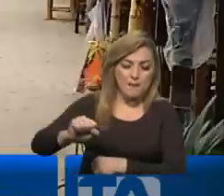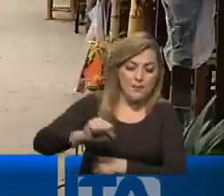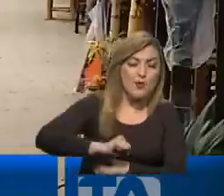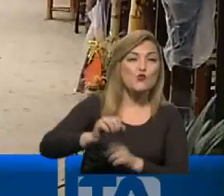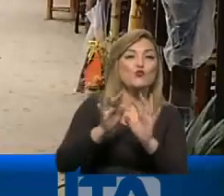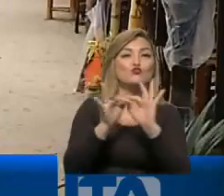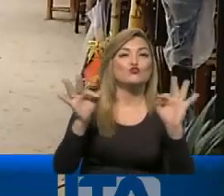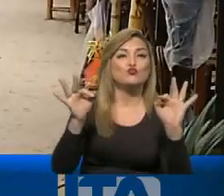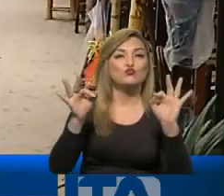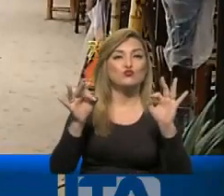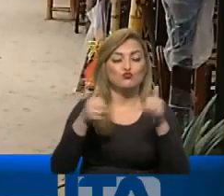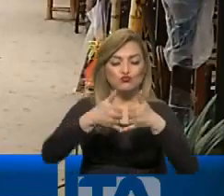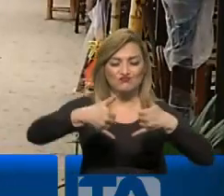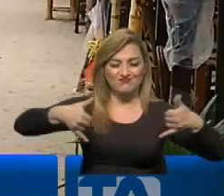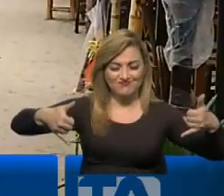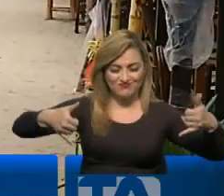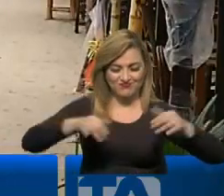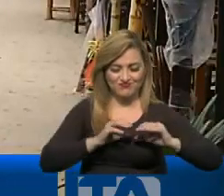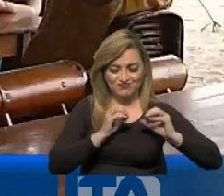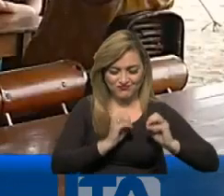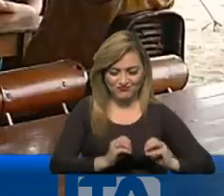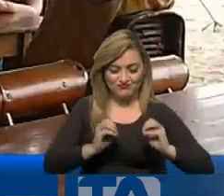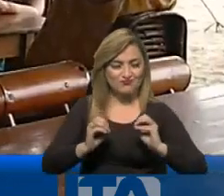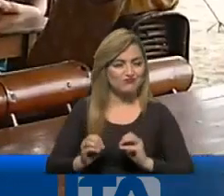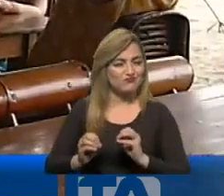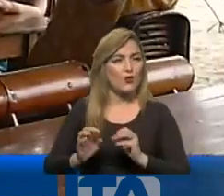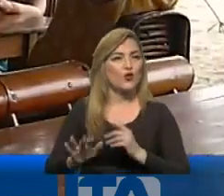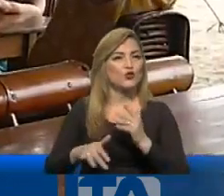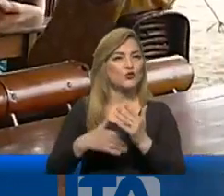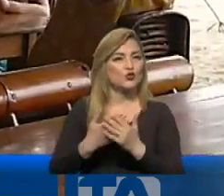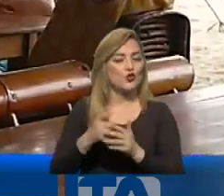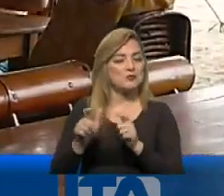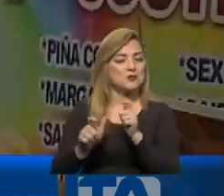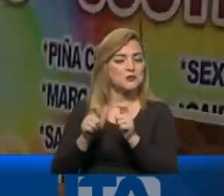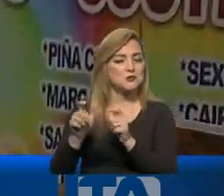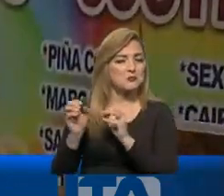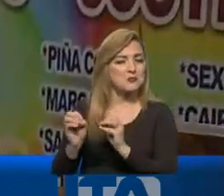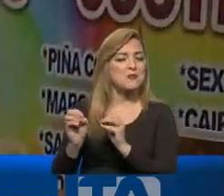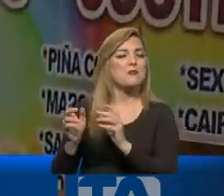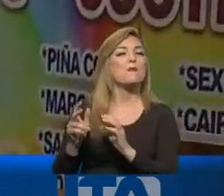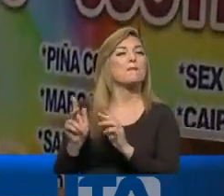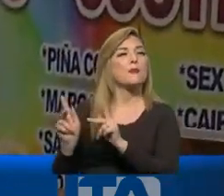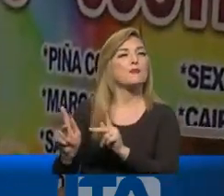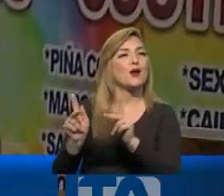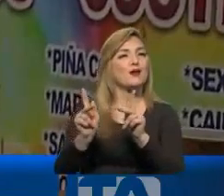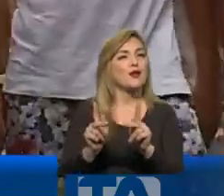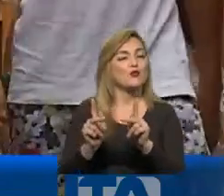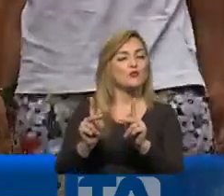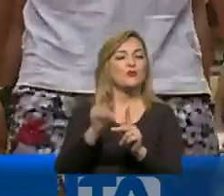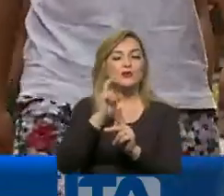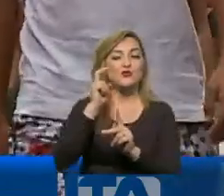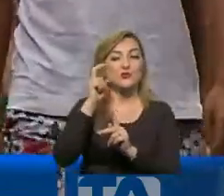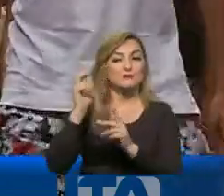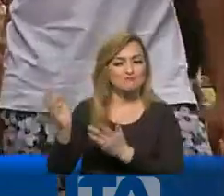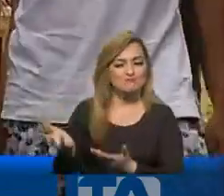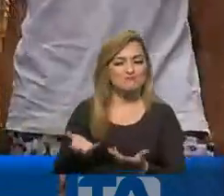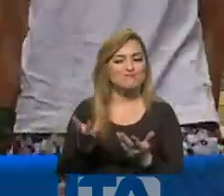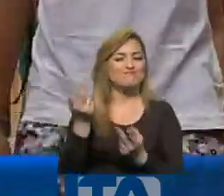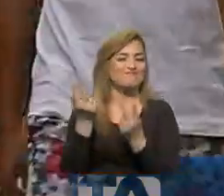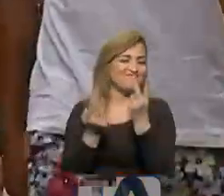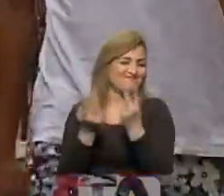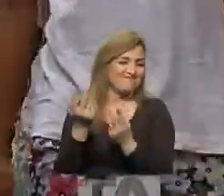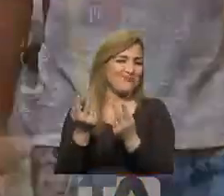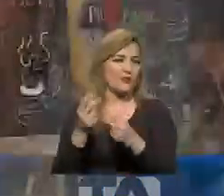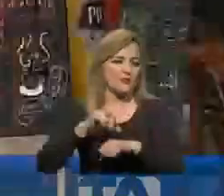locales. Los representantes del sector turístico quieren dejar todo listo en Santa Elena para recibir a los turistas. Por ello no pierden